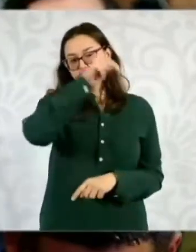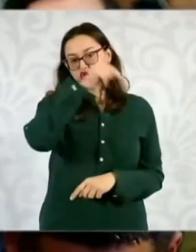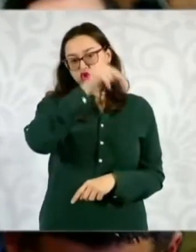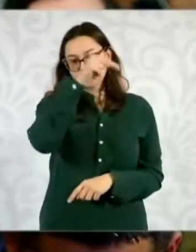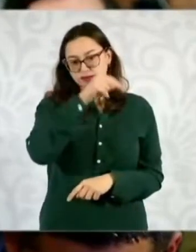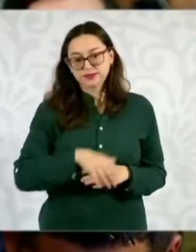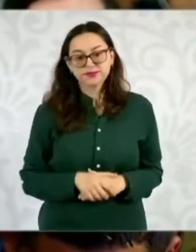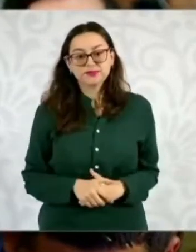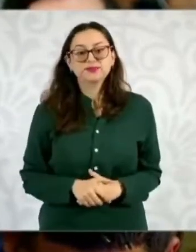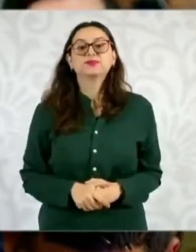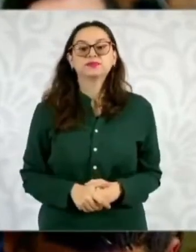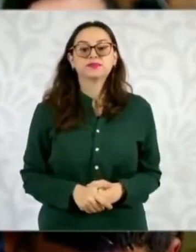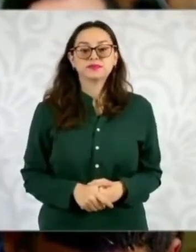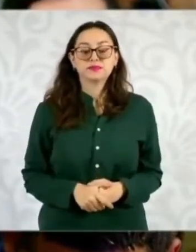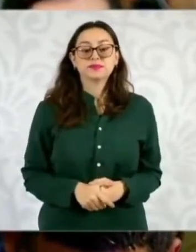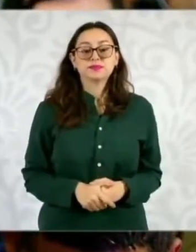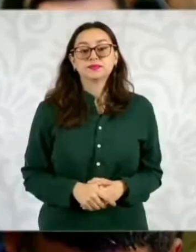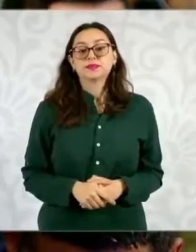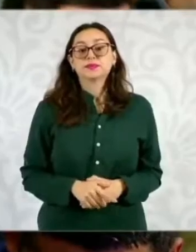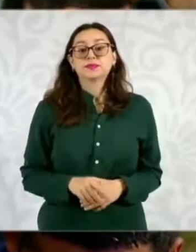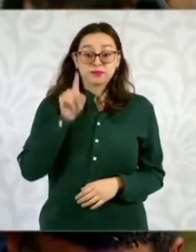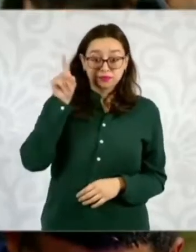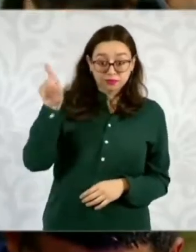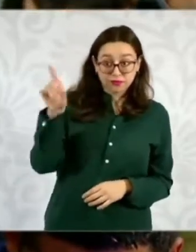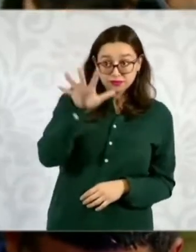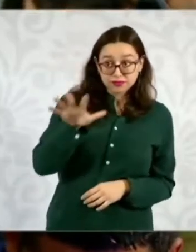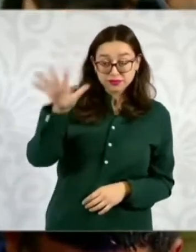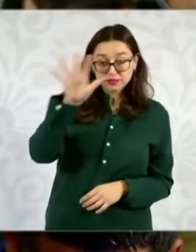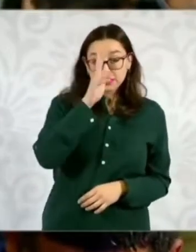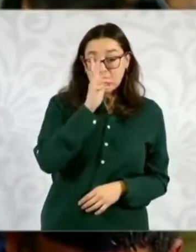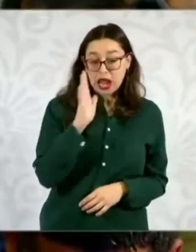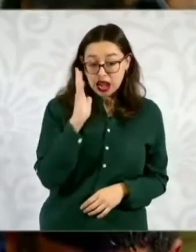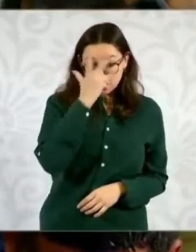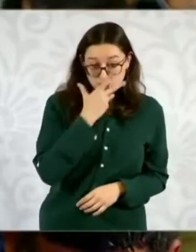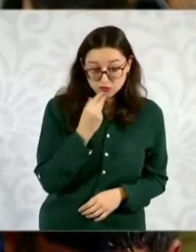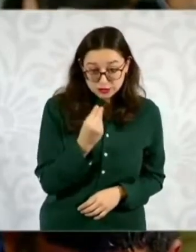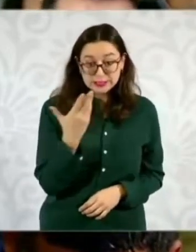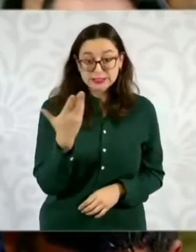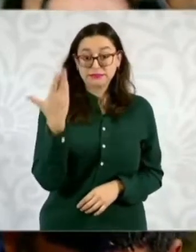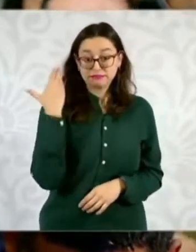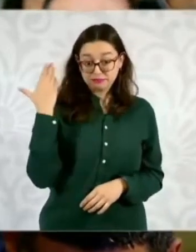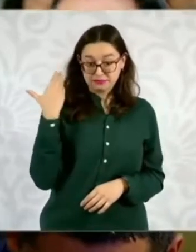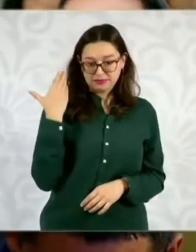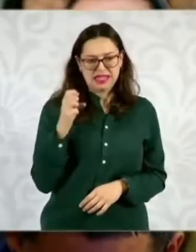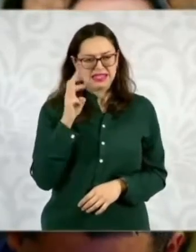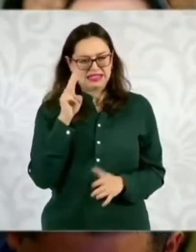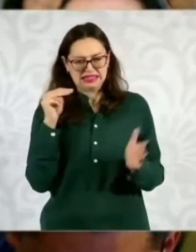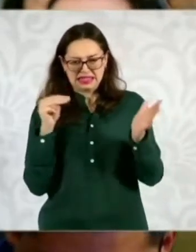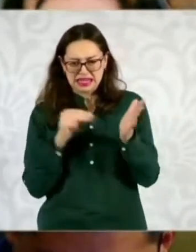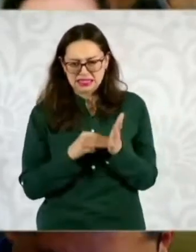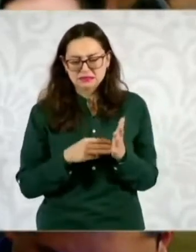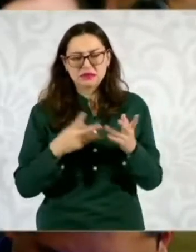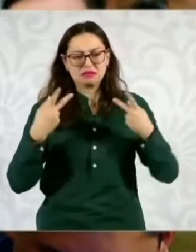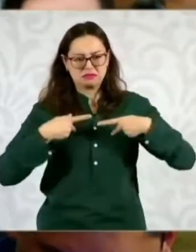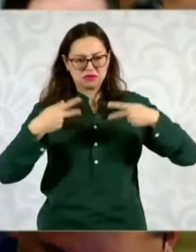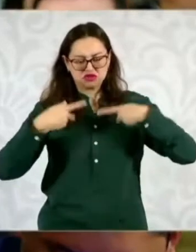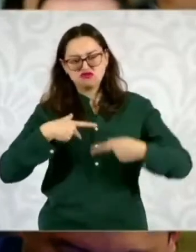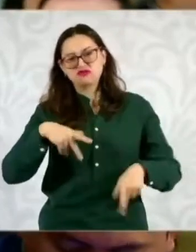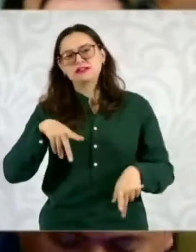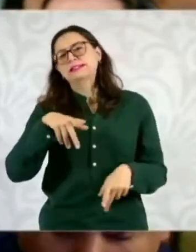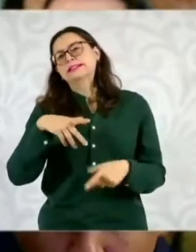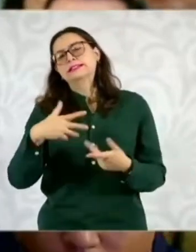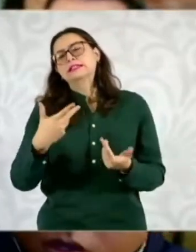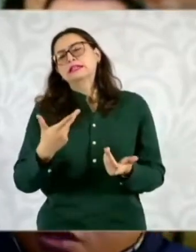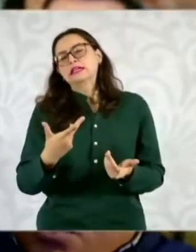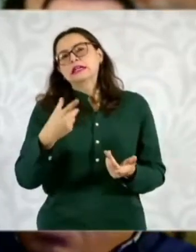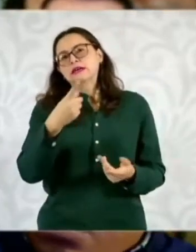Presidenta, en Hermosillo hace unos días hubo una marcha de unos tres mil galleros que están